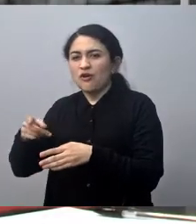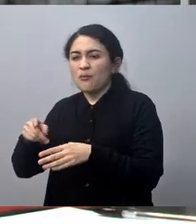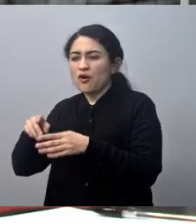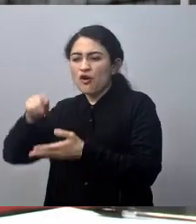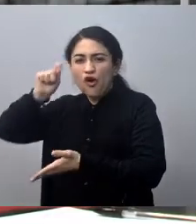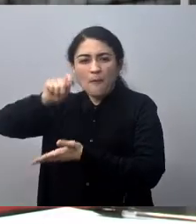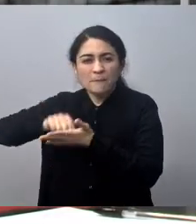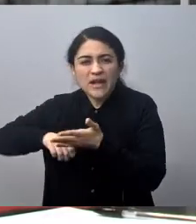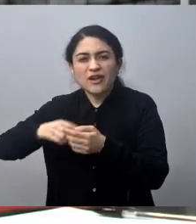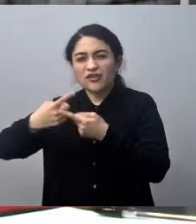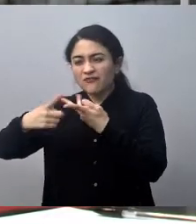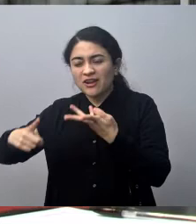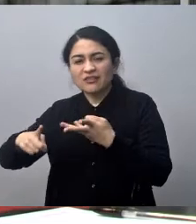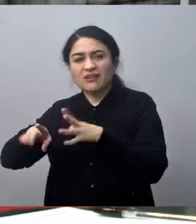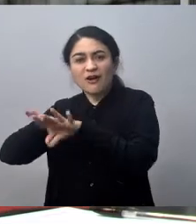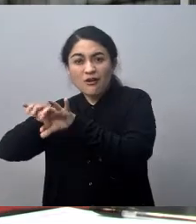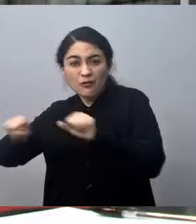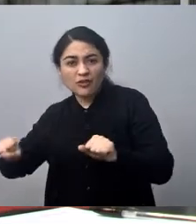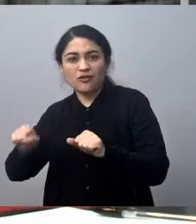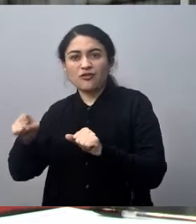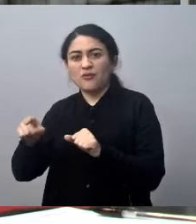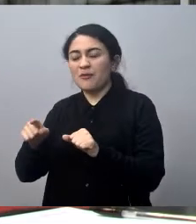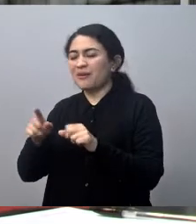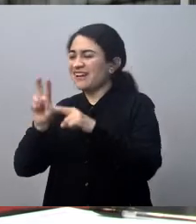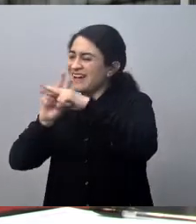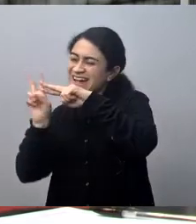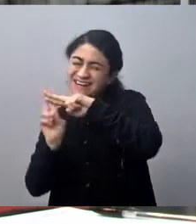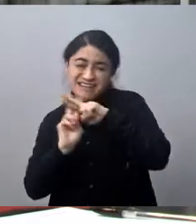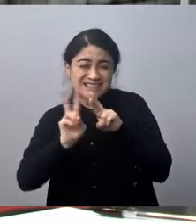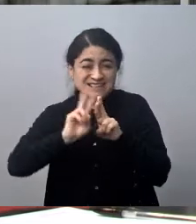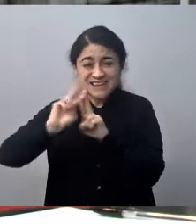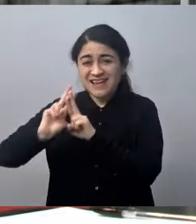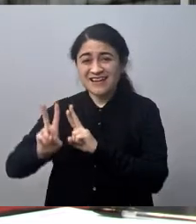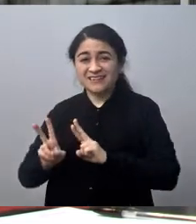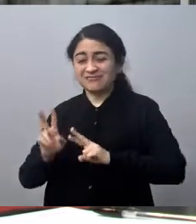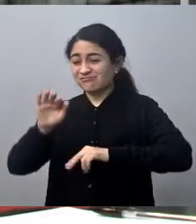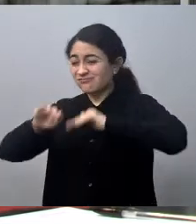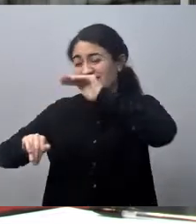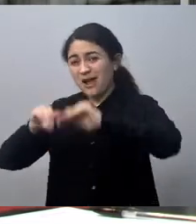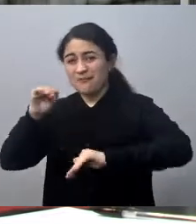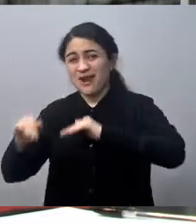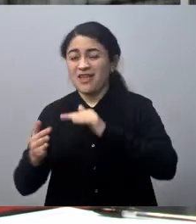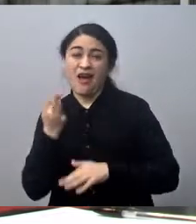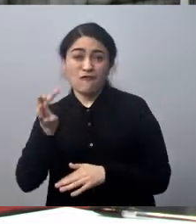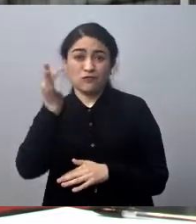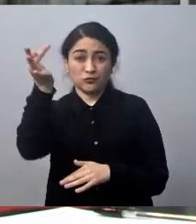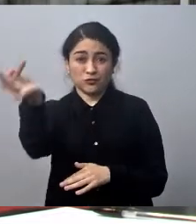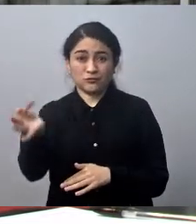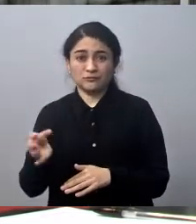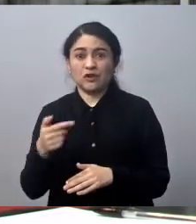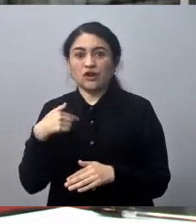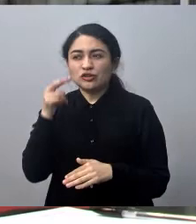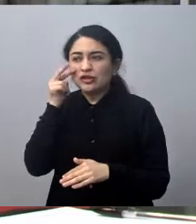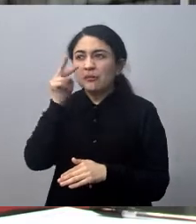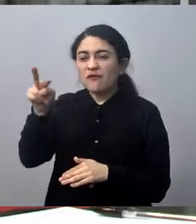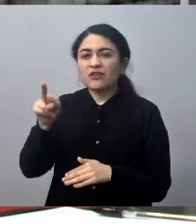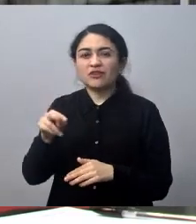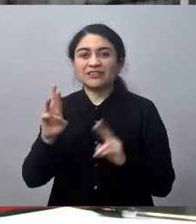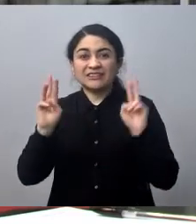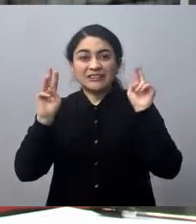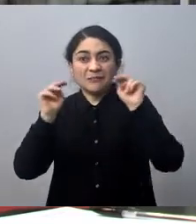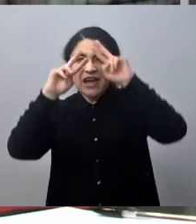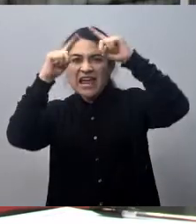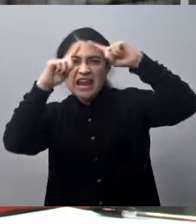para hacer una remodelación completa de la playa a futuro, es decir, nosotros ya hemos contratado los estudios eléctricos,